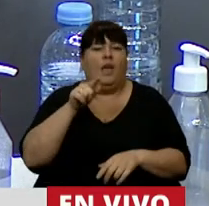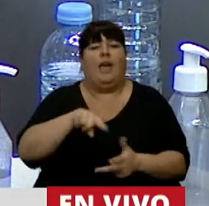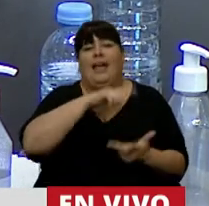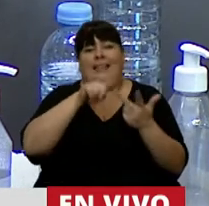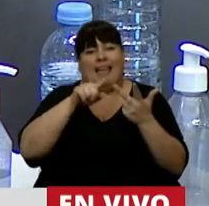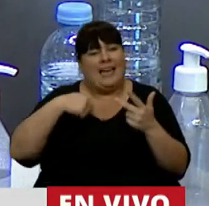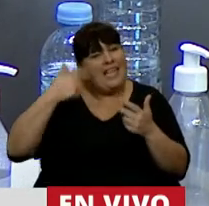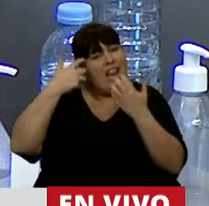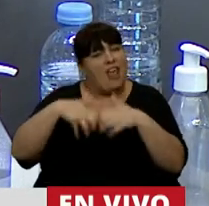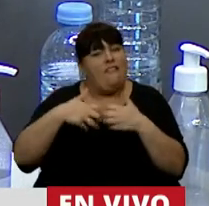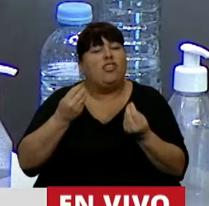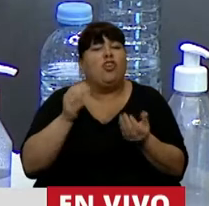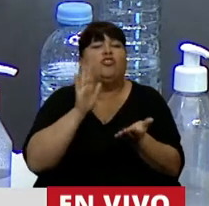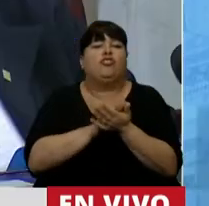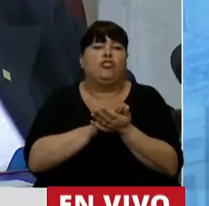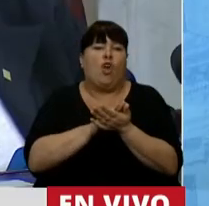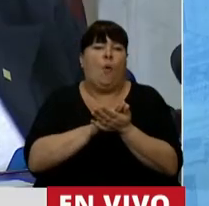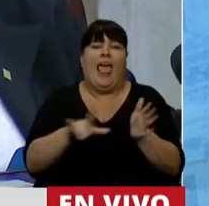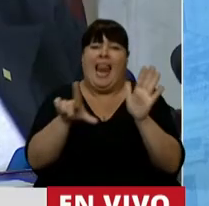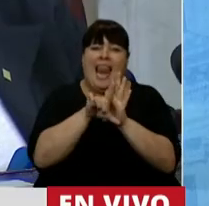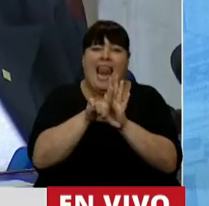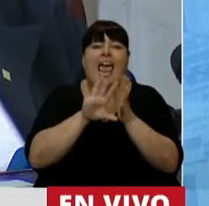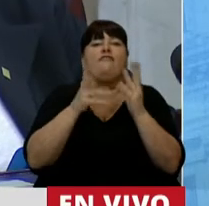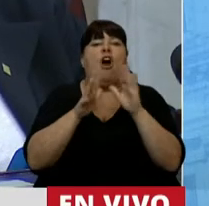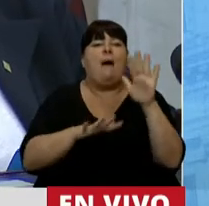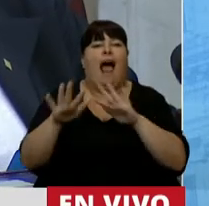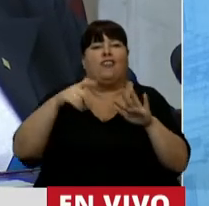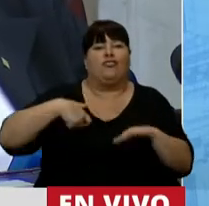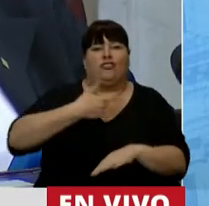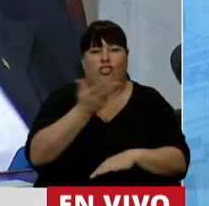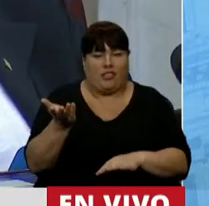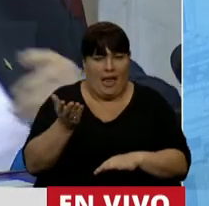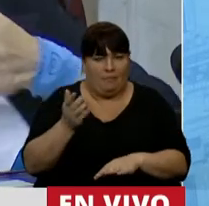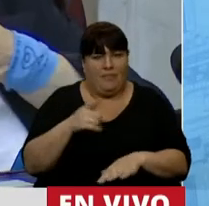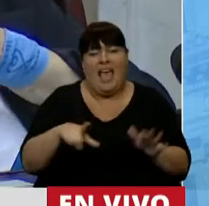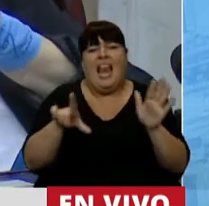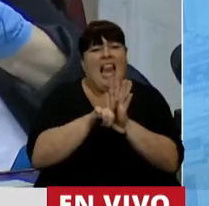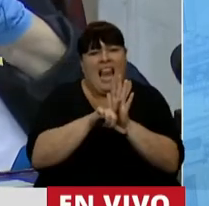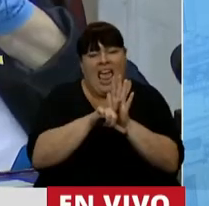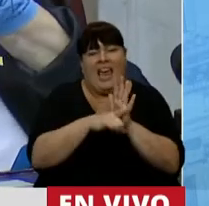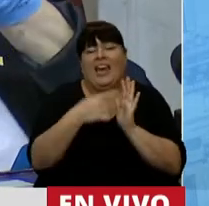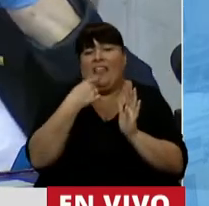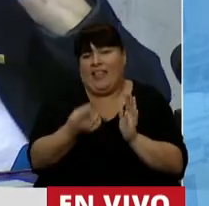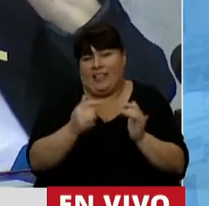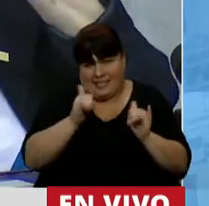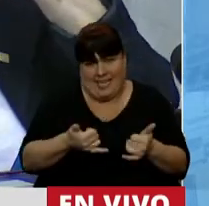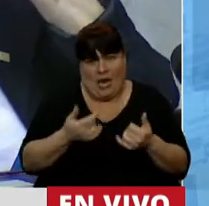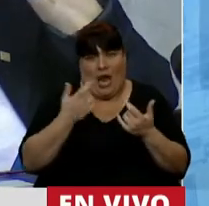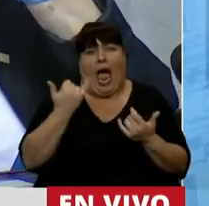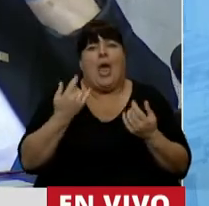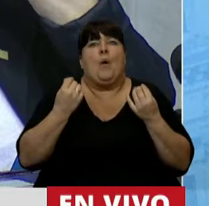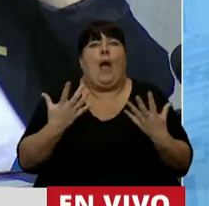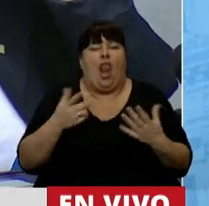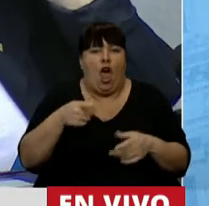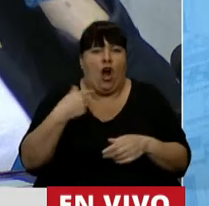tercera reflexión es en relación a la ley como forma de ordenamiento social. Las leyes expresan, por supuesto, valores